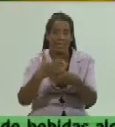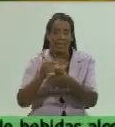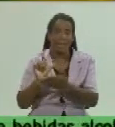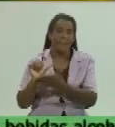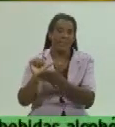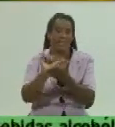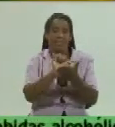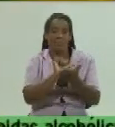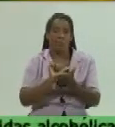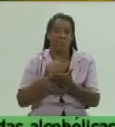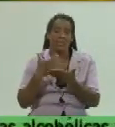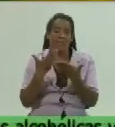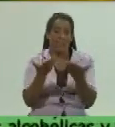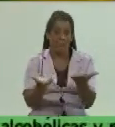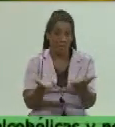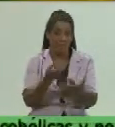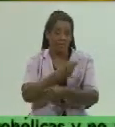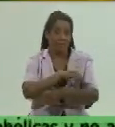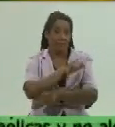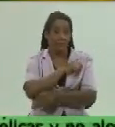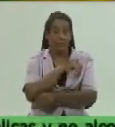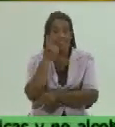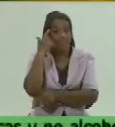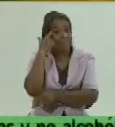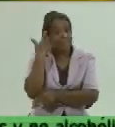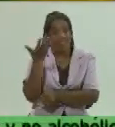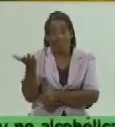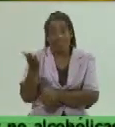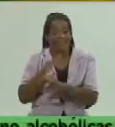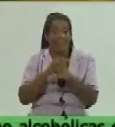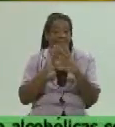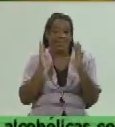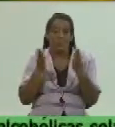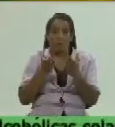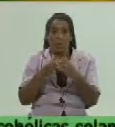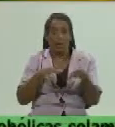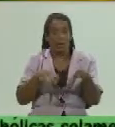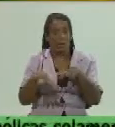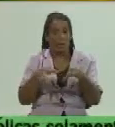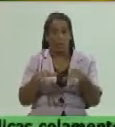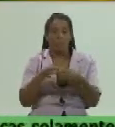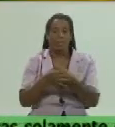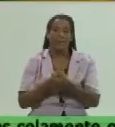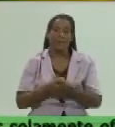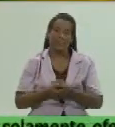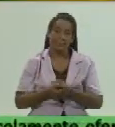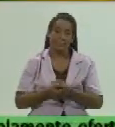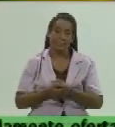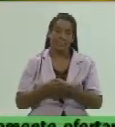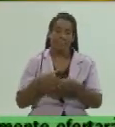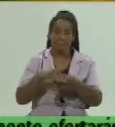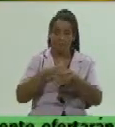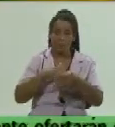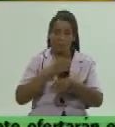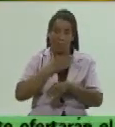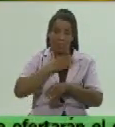y todo eso influye por supuesto en todas las cuestiones que en algún momento disculpenme que en algún momento hay que